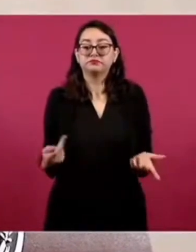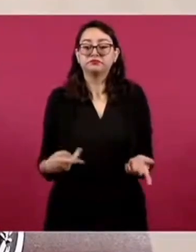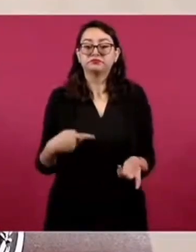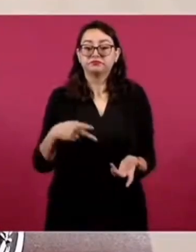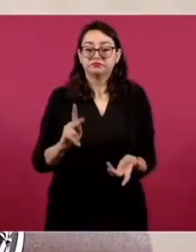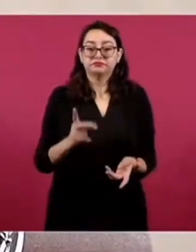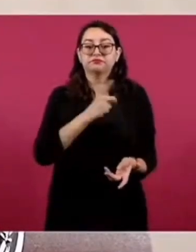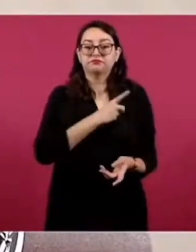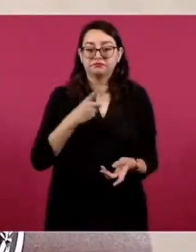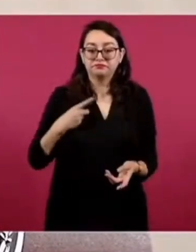seguir con esto.